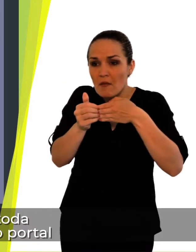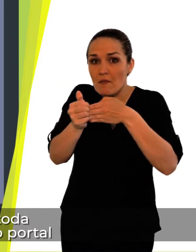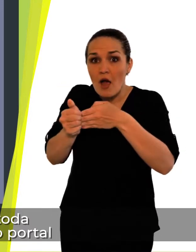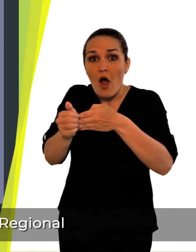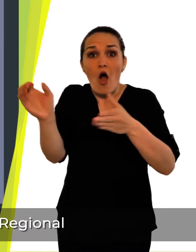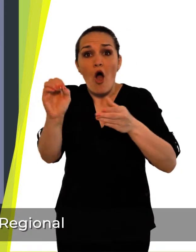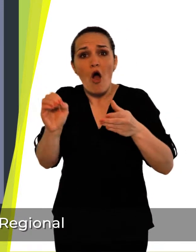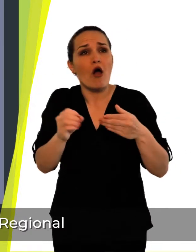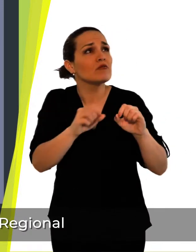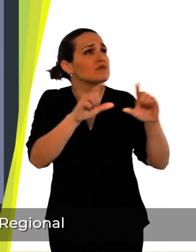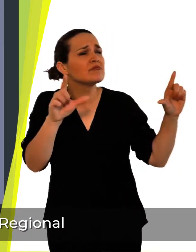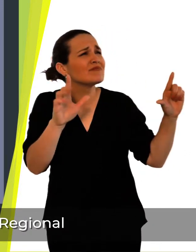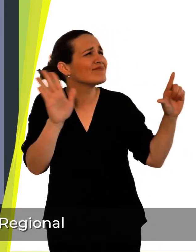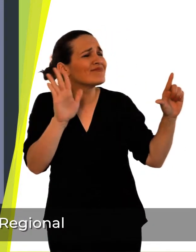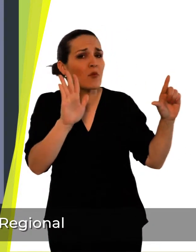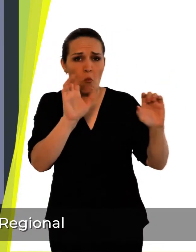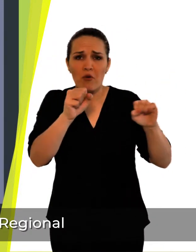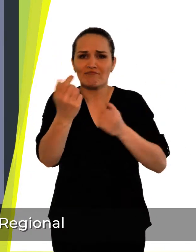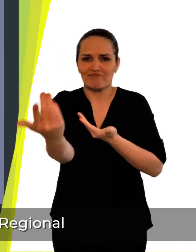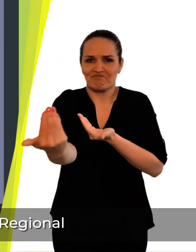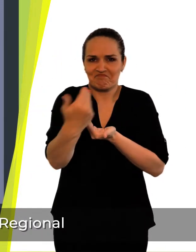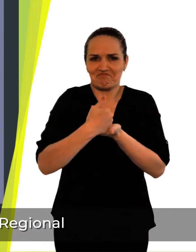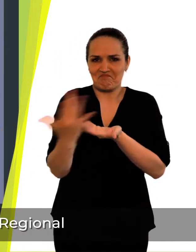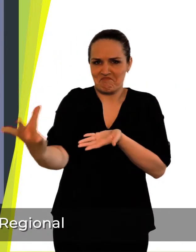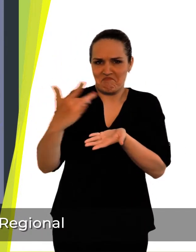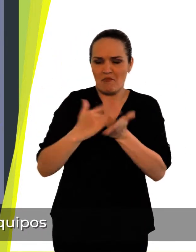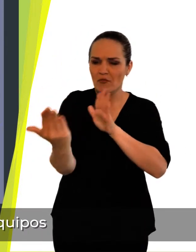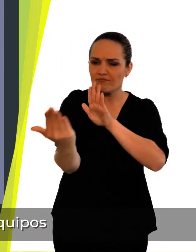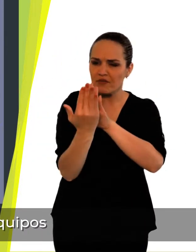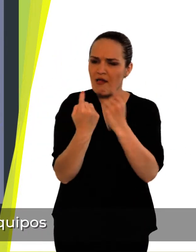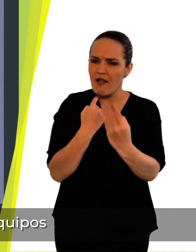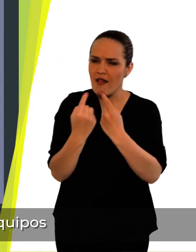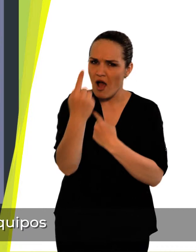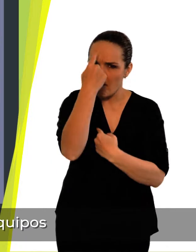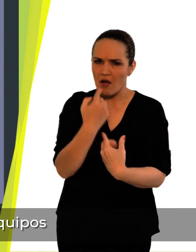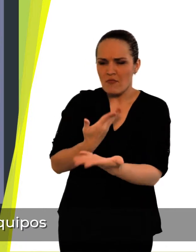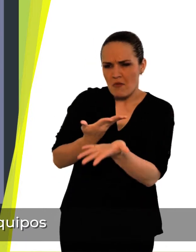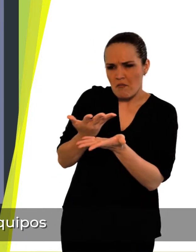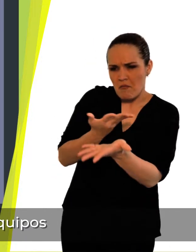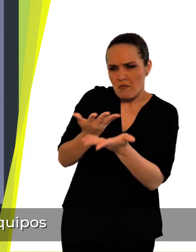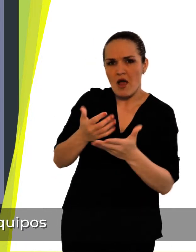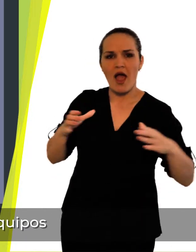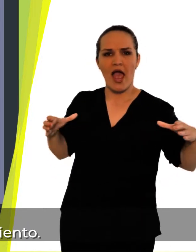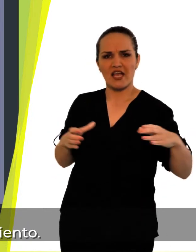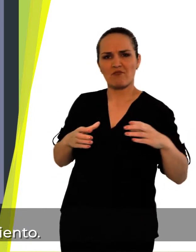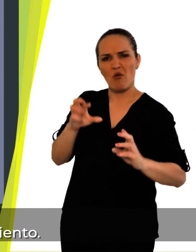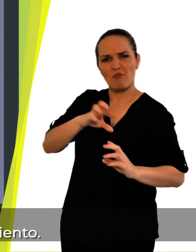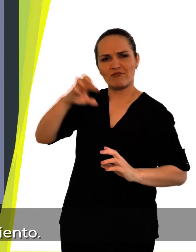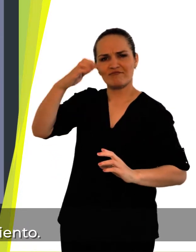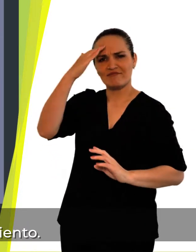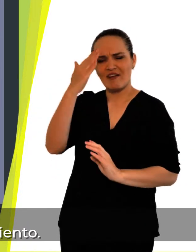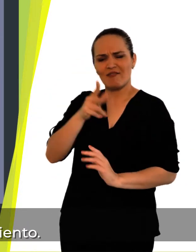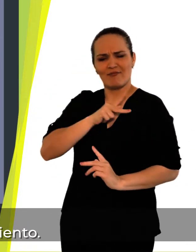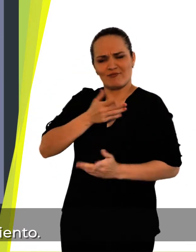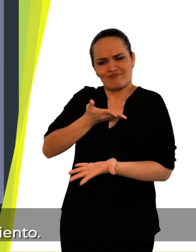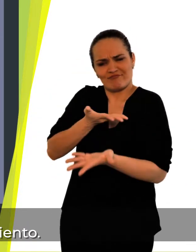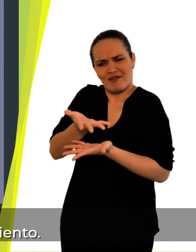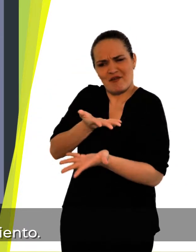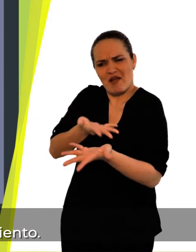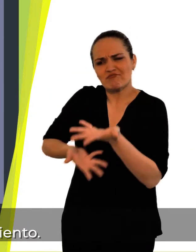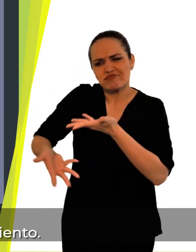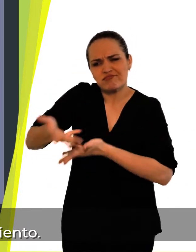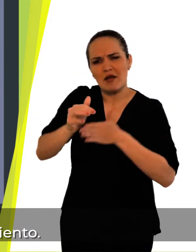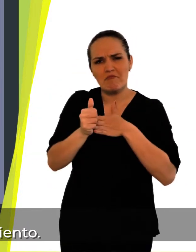dicho portal o acudir a los puntos de atención regional, donde estarán habilitados los equipos y el personal para